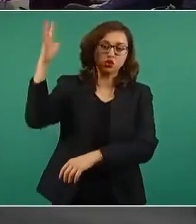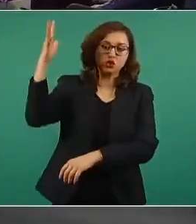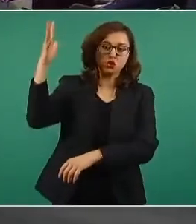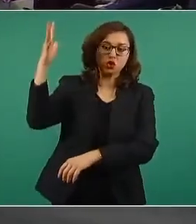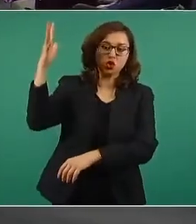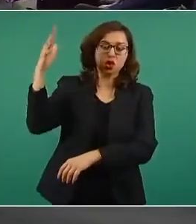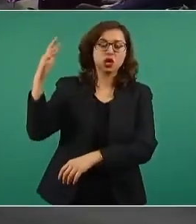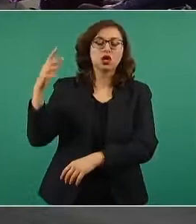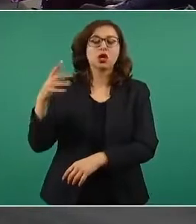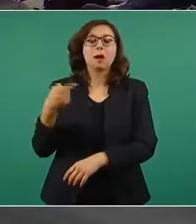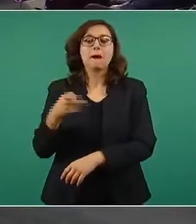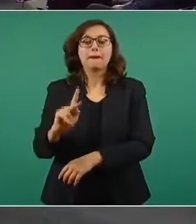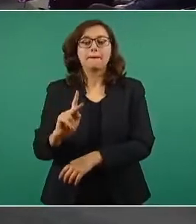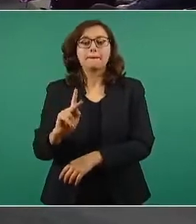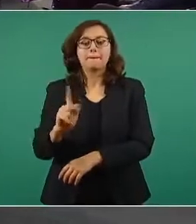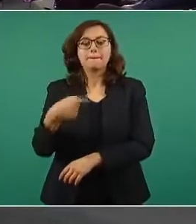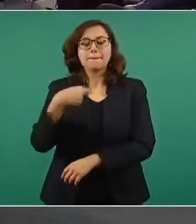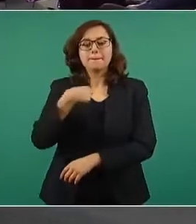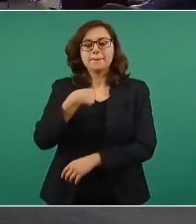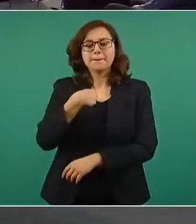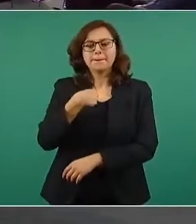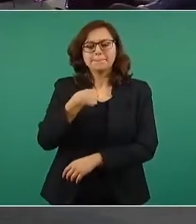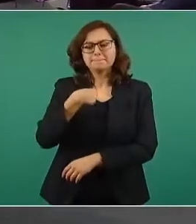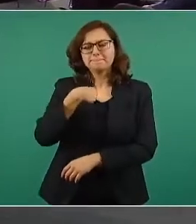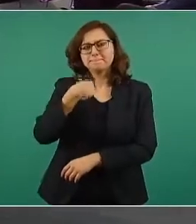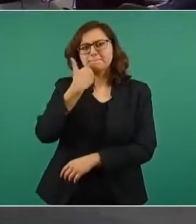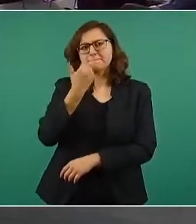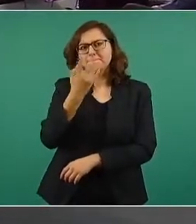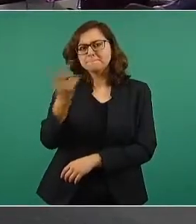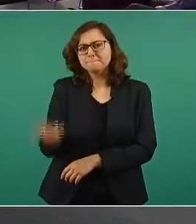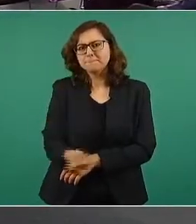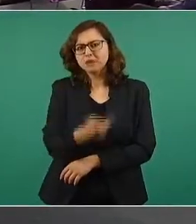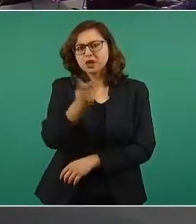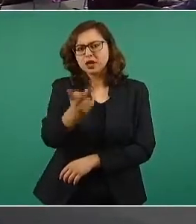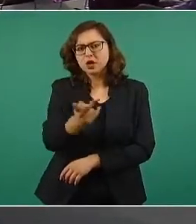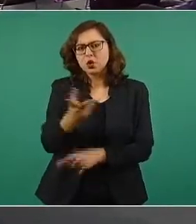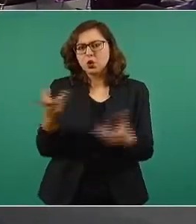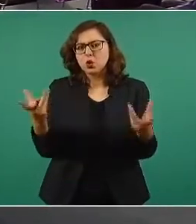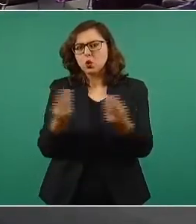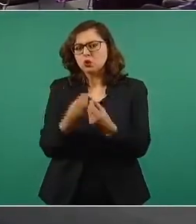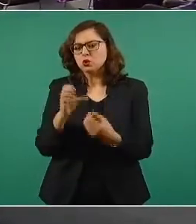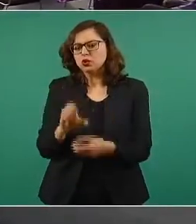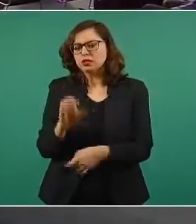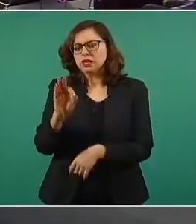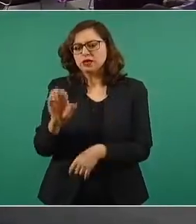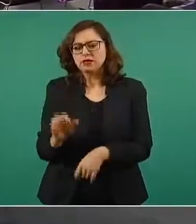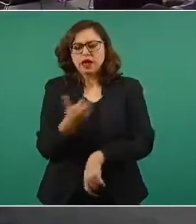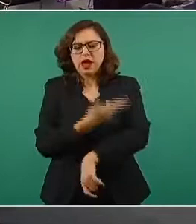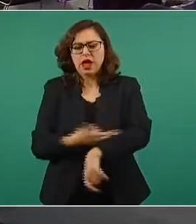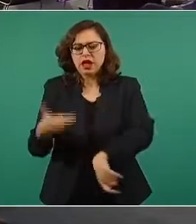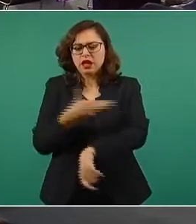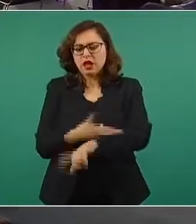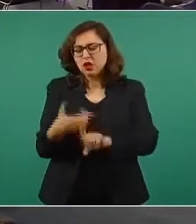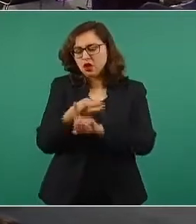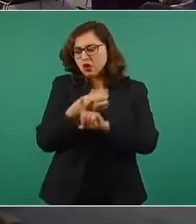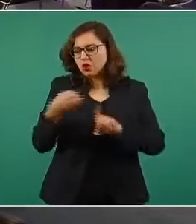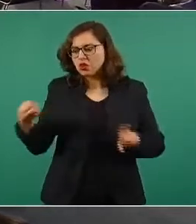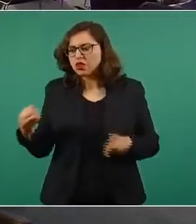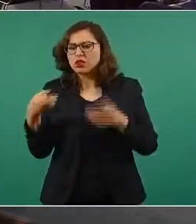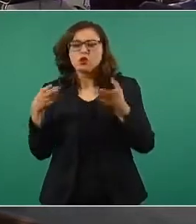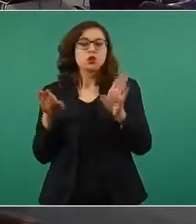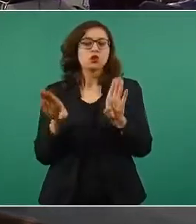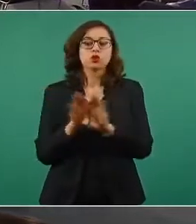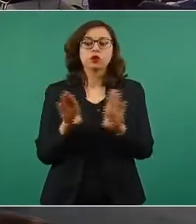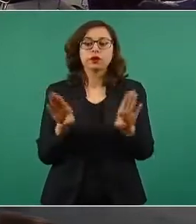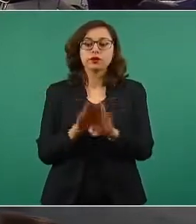Pero yo quisiera preguntarle, ¿cómo se va a coordinar con la Comisión Federal de Electricidad? ¿De dónde,